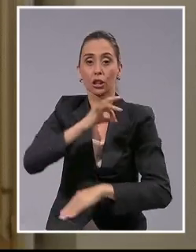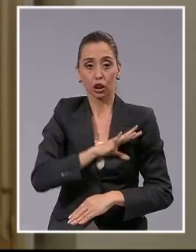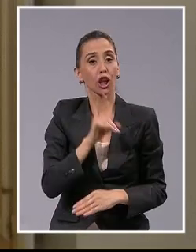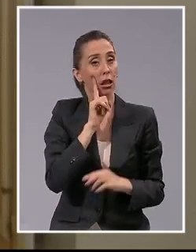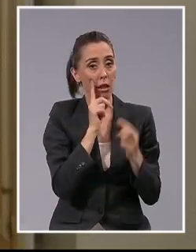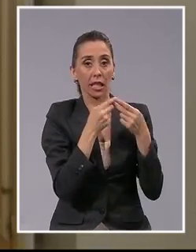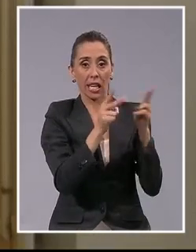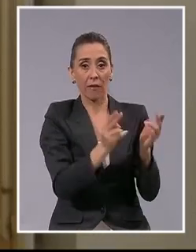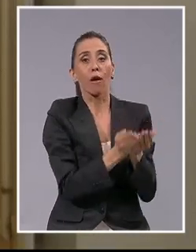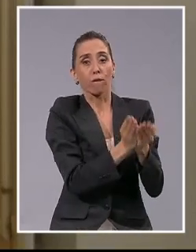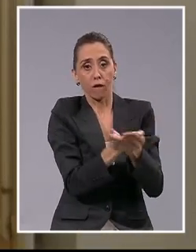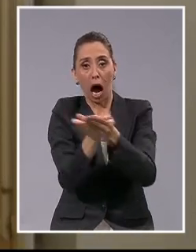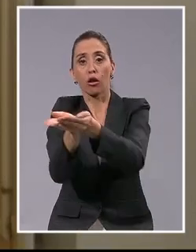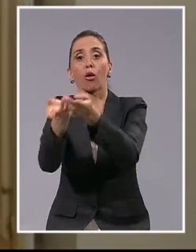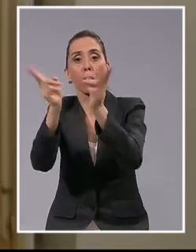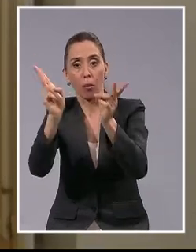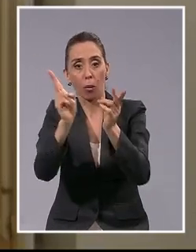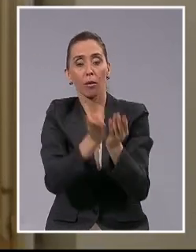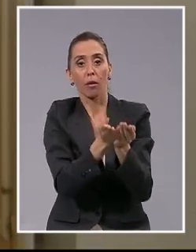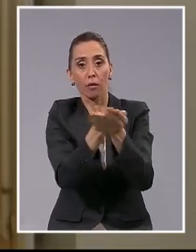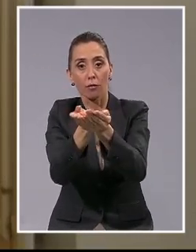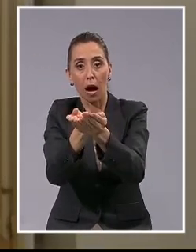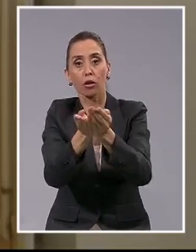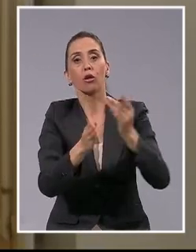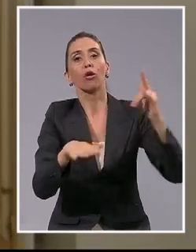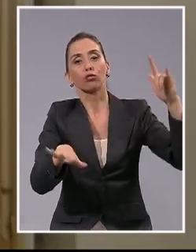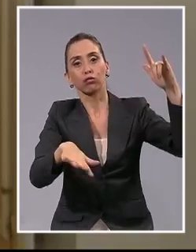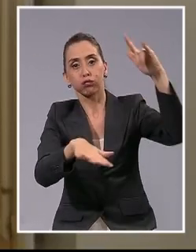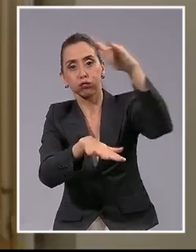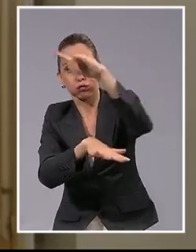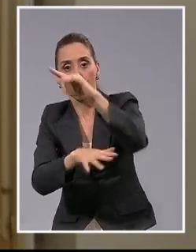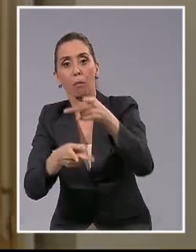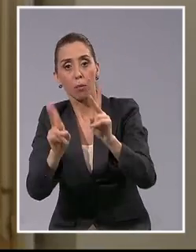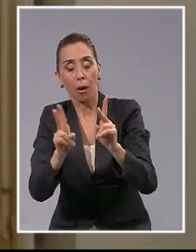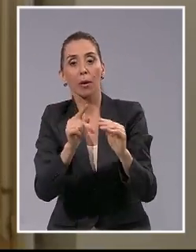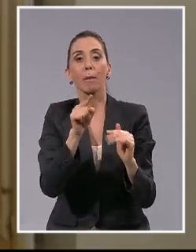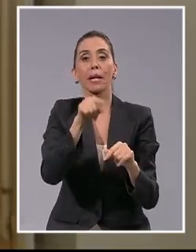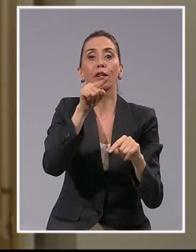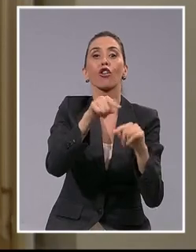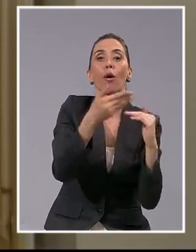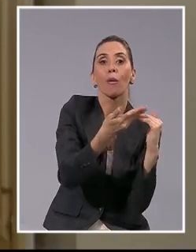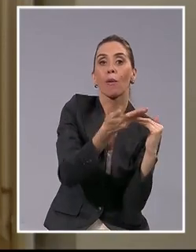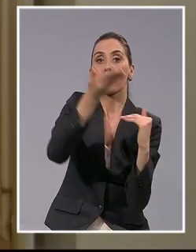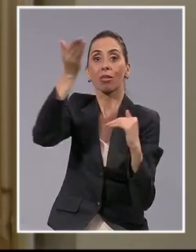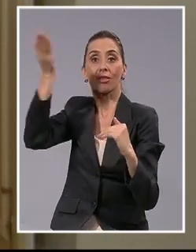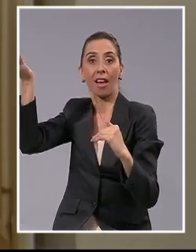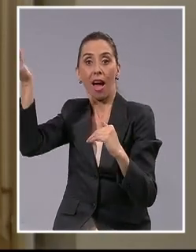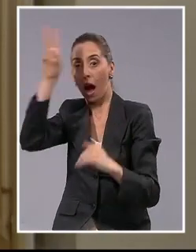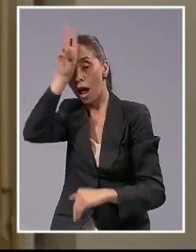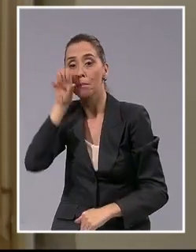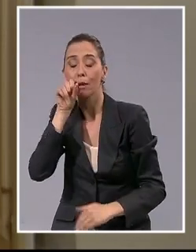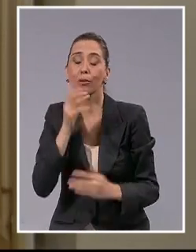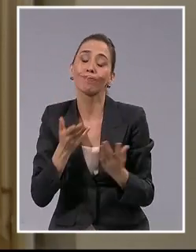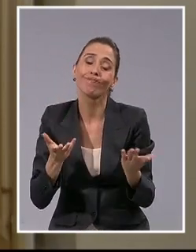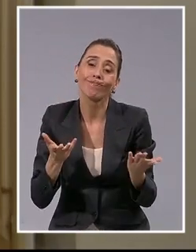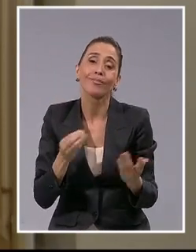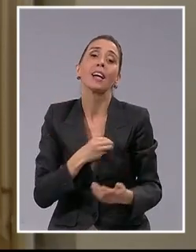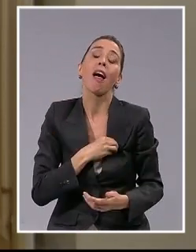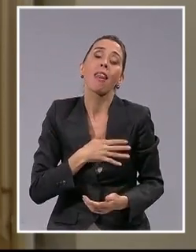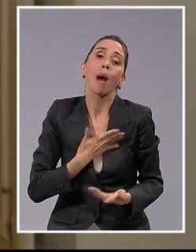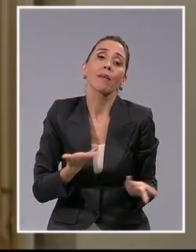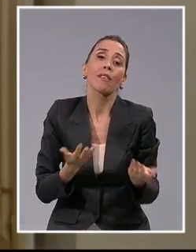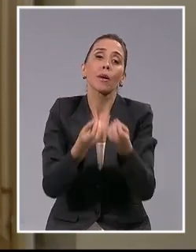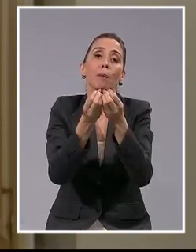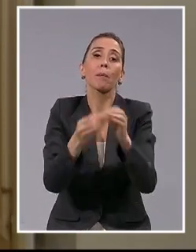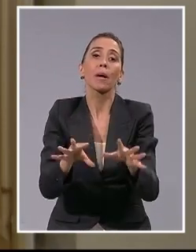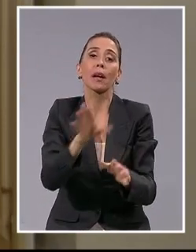libertades de navegación tanto marítima como aérea, esta cesión constituye una lamentable pérdida para nuestro